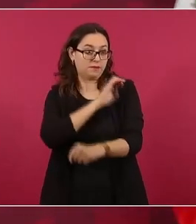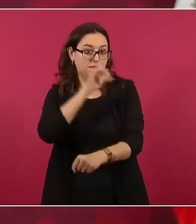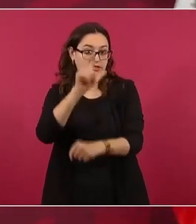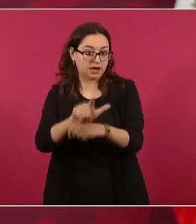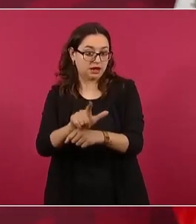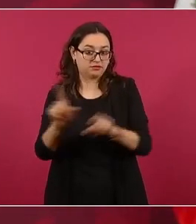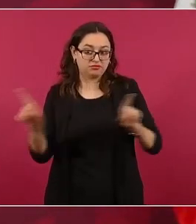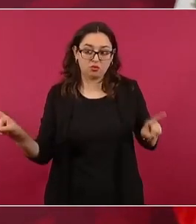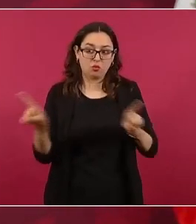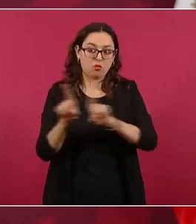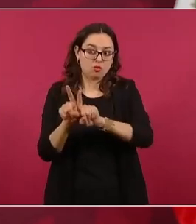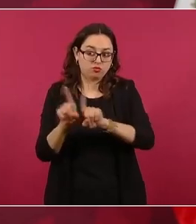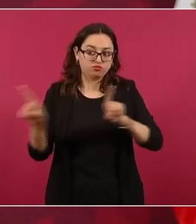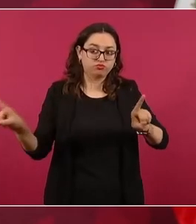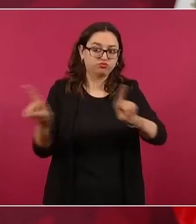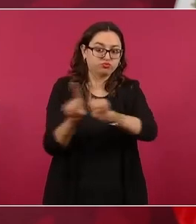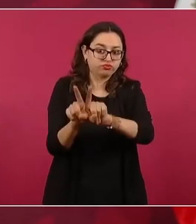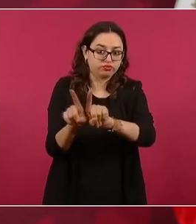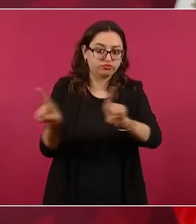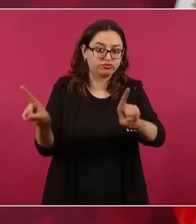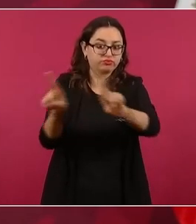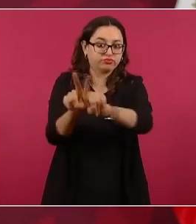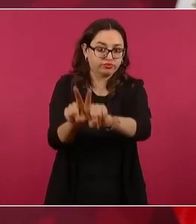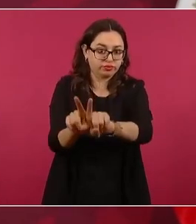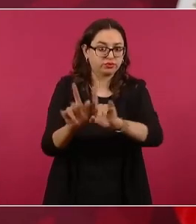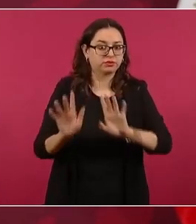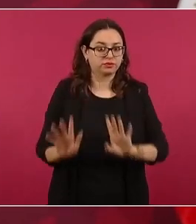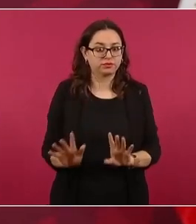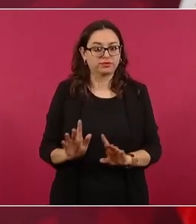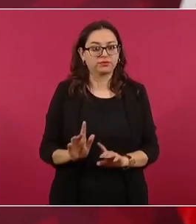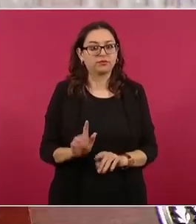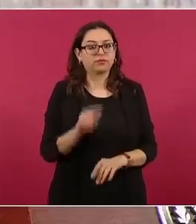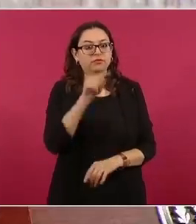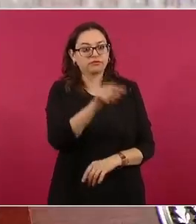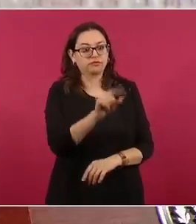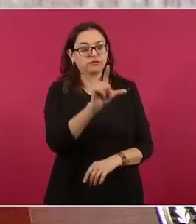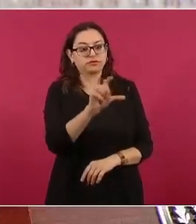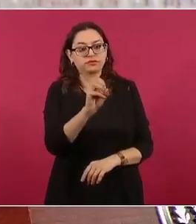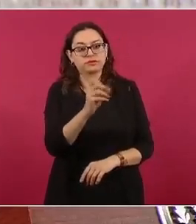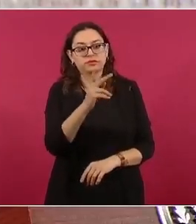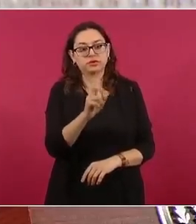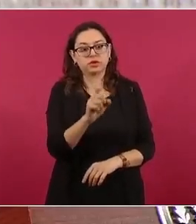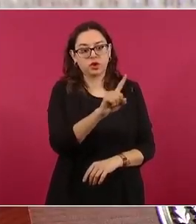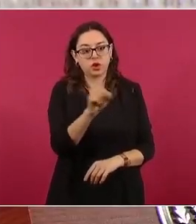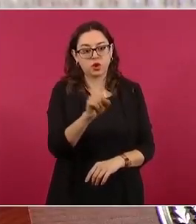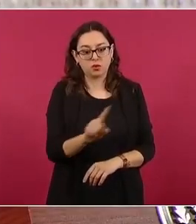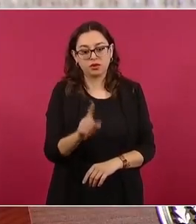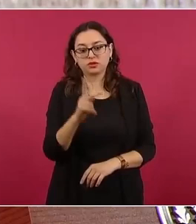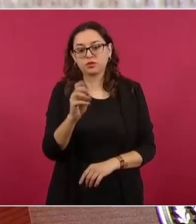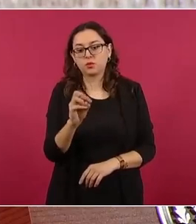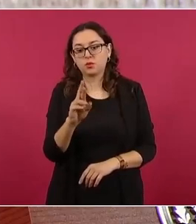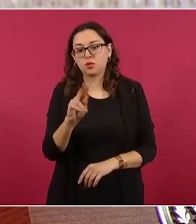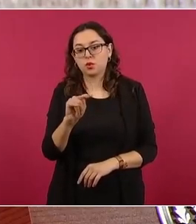y al finado López Portillo que todavía era secretario de Hacienda